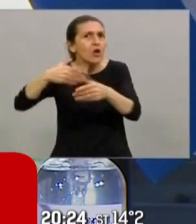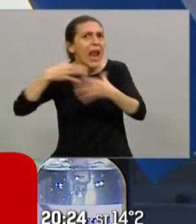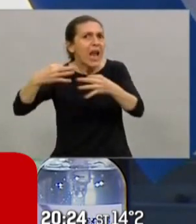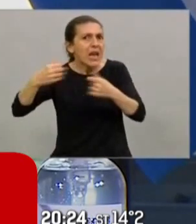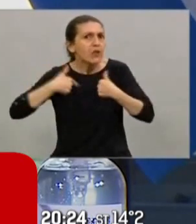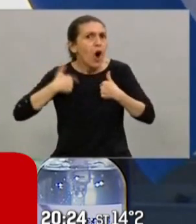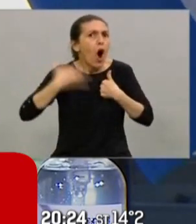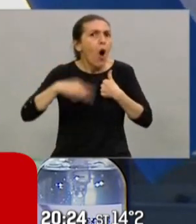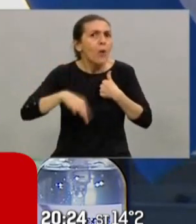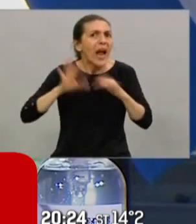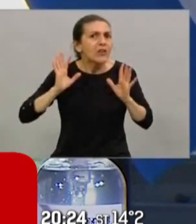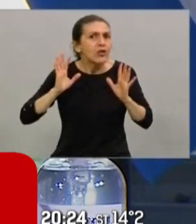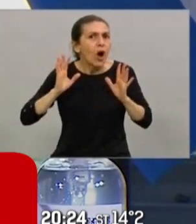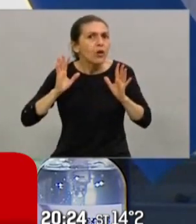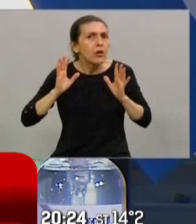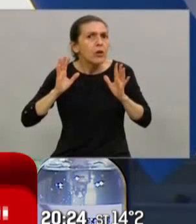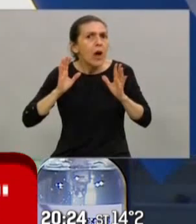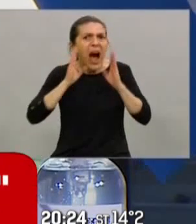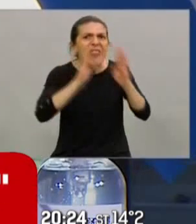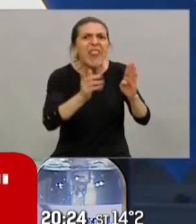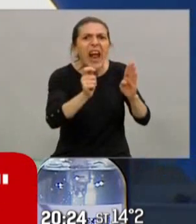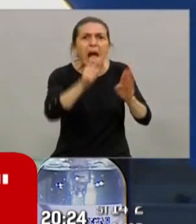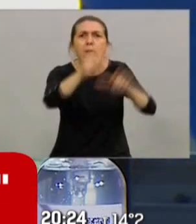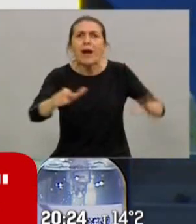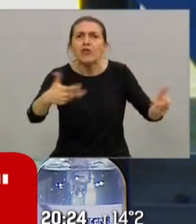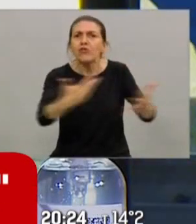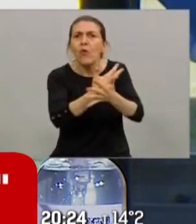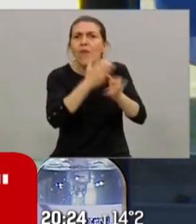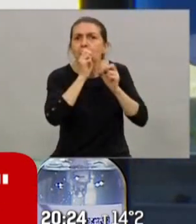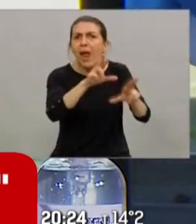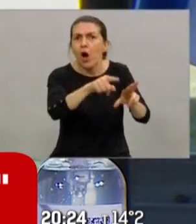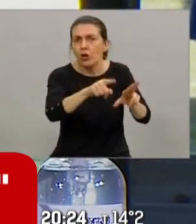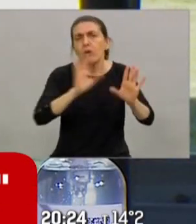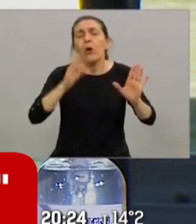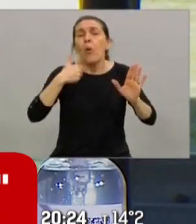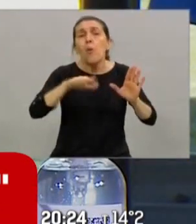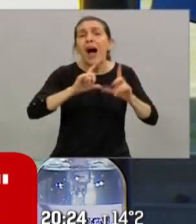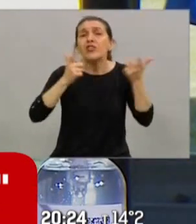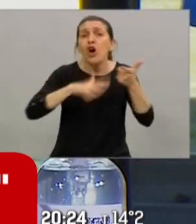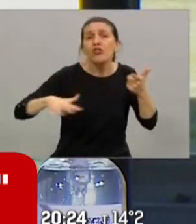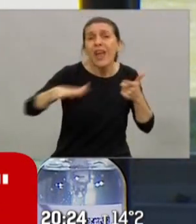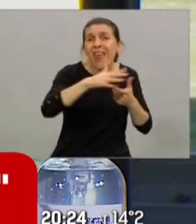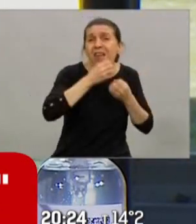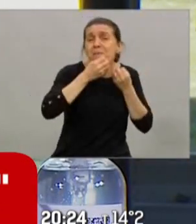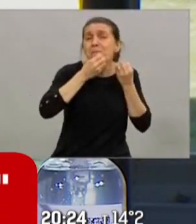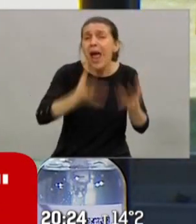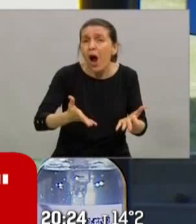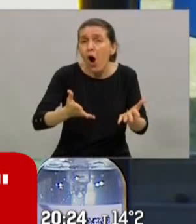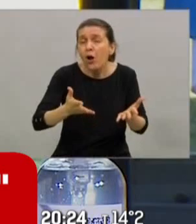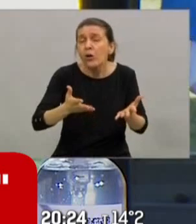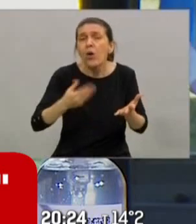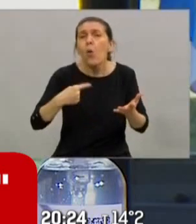día con los que están peor vamos a estar mejor como sociedad el día que saquemos de la